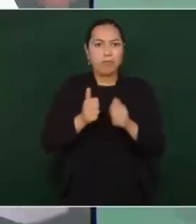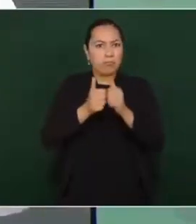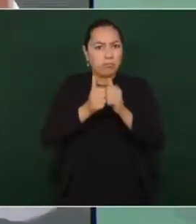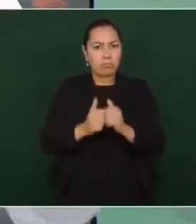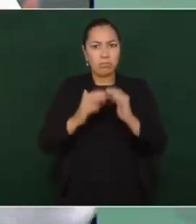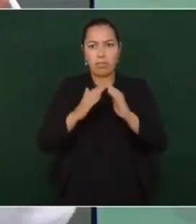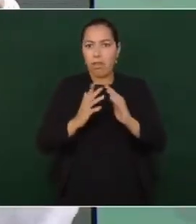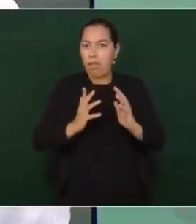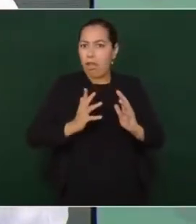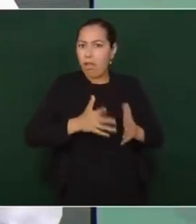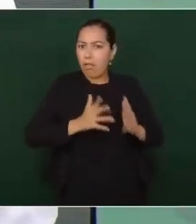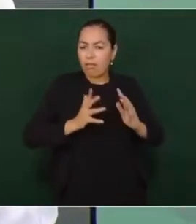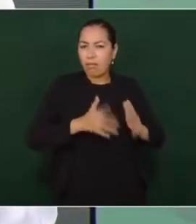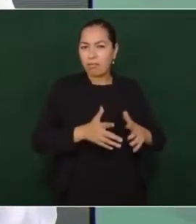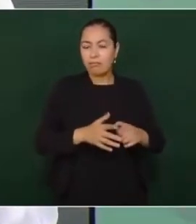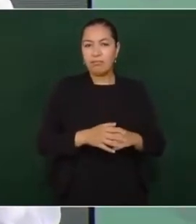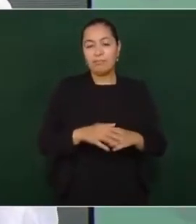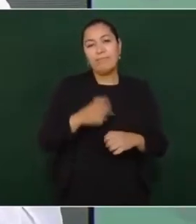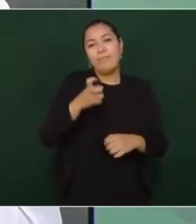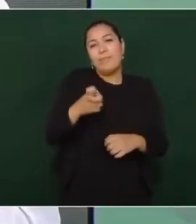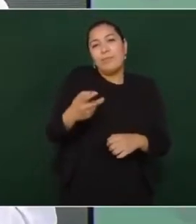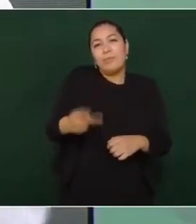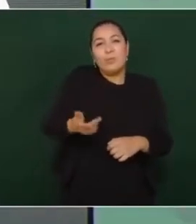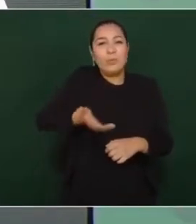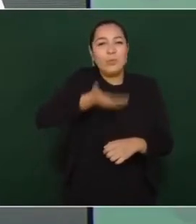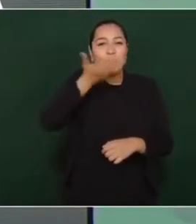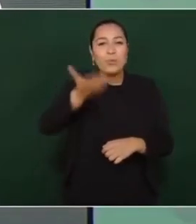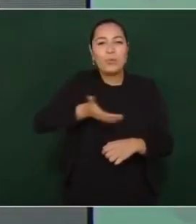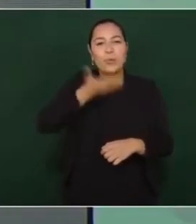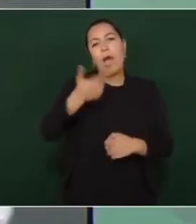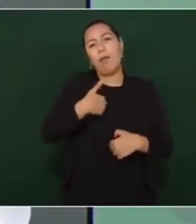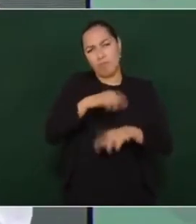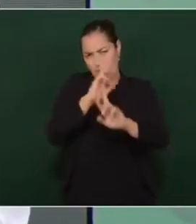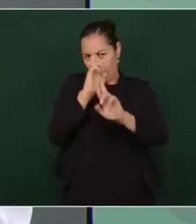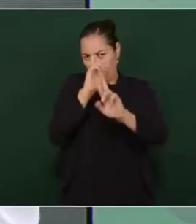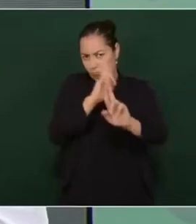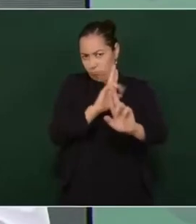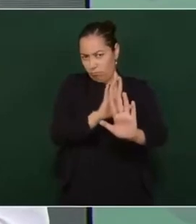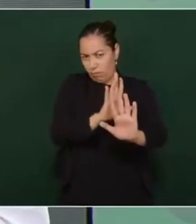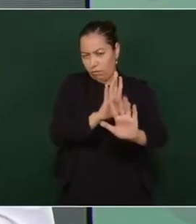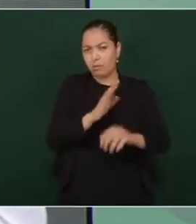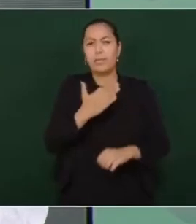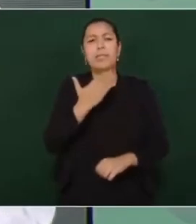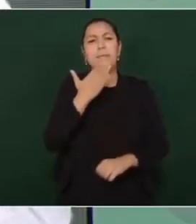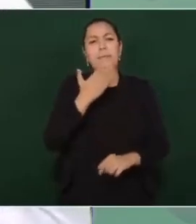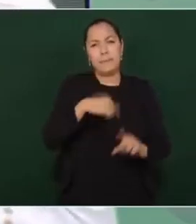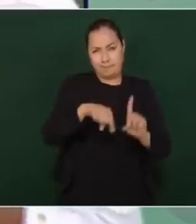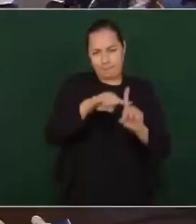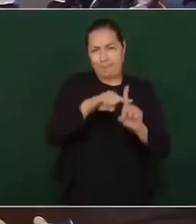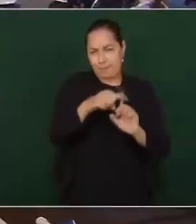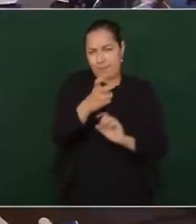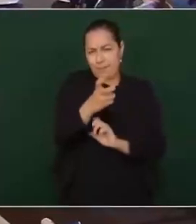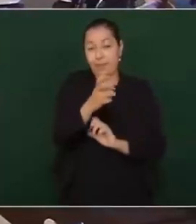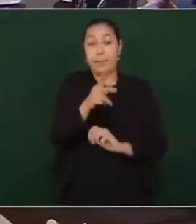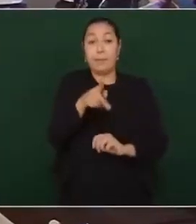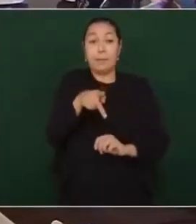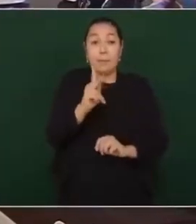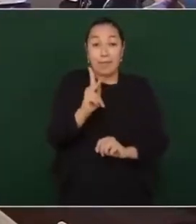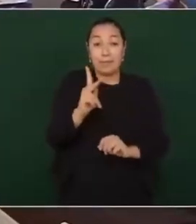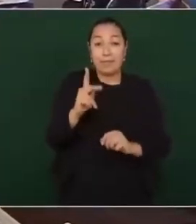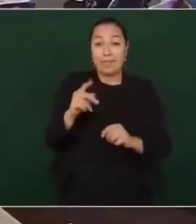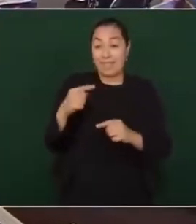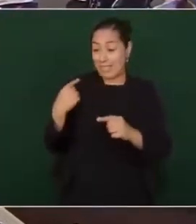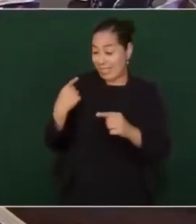Eso es parte de nuestras costumbres, con todo respeto, buenas. Pero en los últimos tiempos